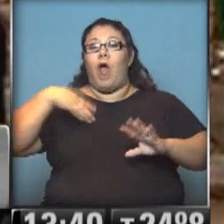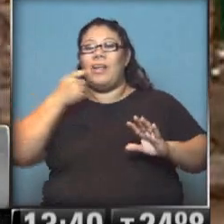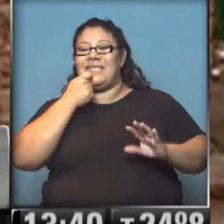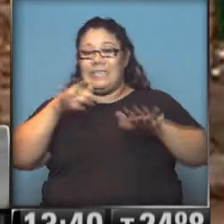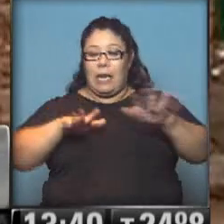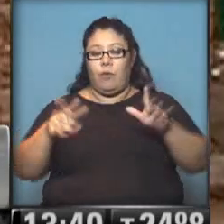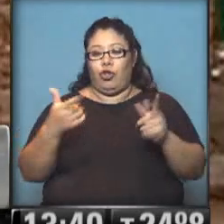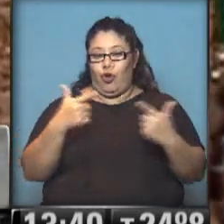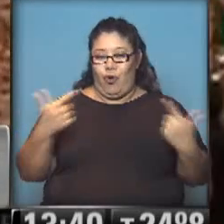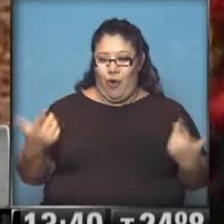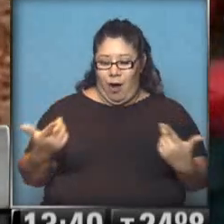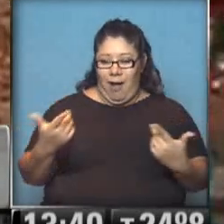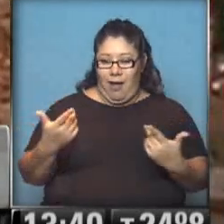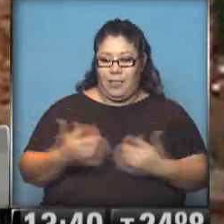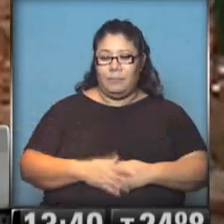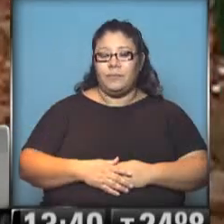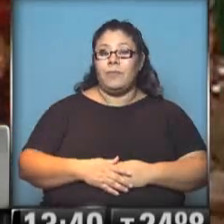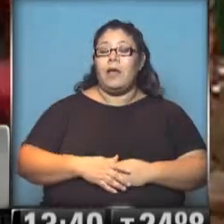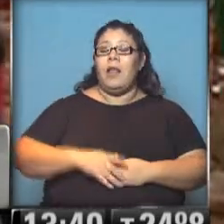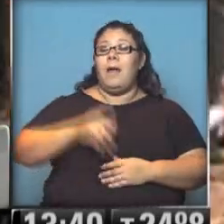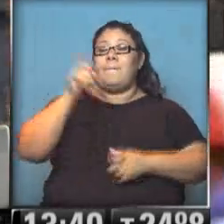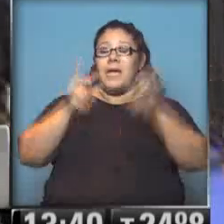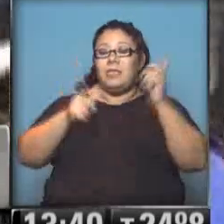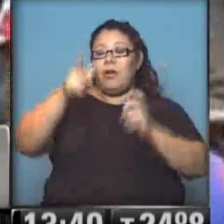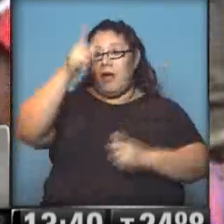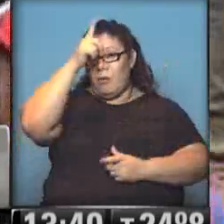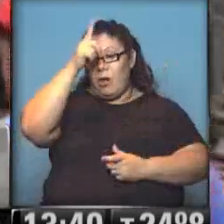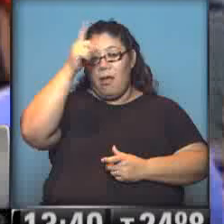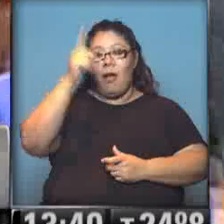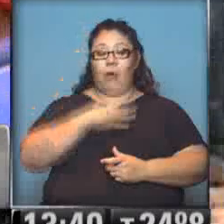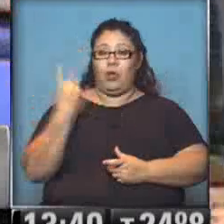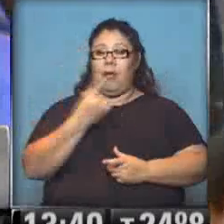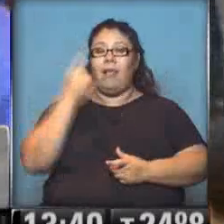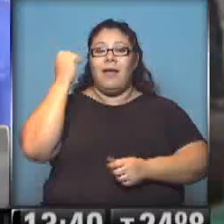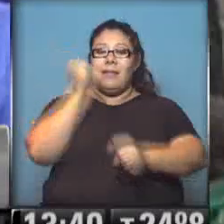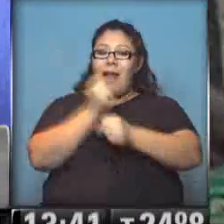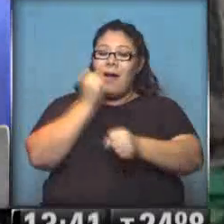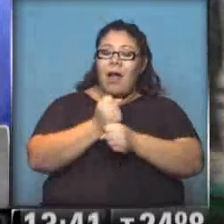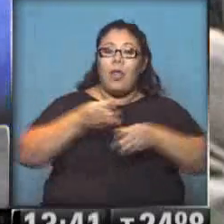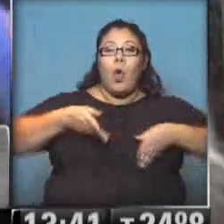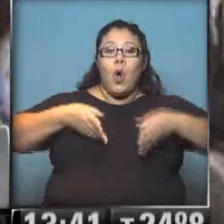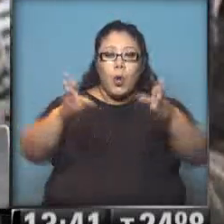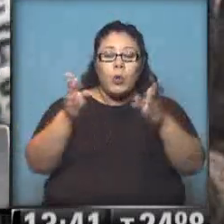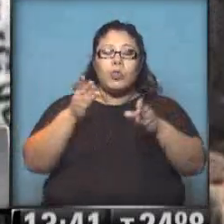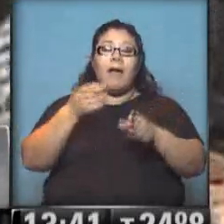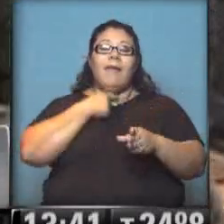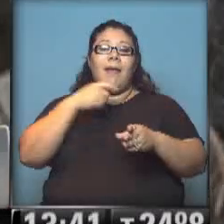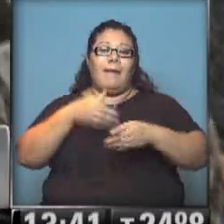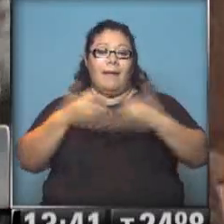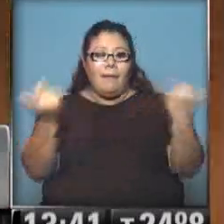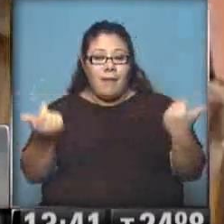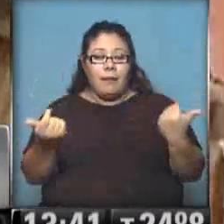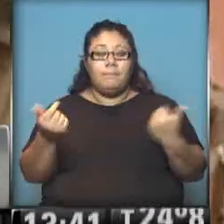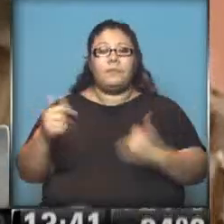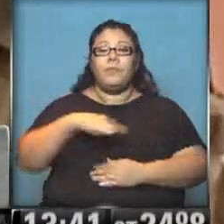sido gravísimas Las autoridades trabajan En los escombros de la ciudad Y en la reapertura de las rutas En el valle central del país La zona más castigada